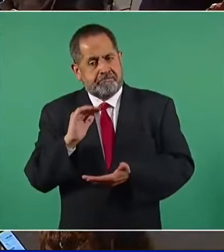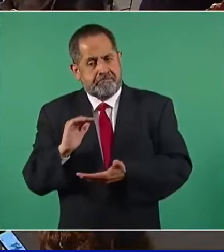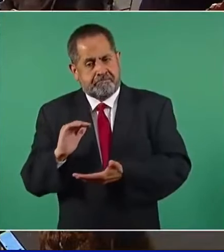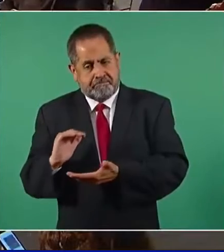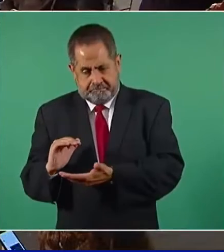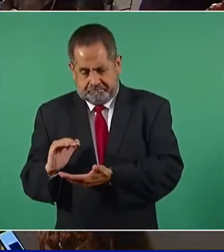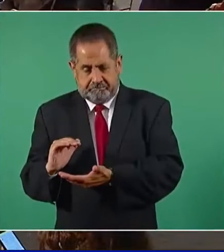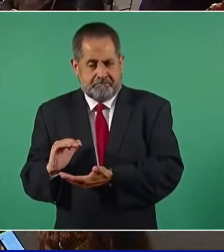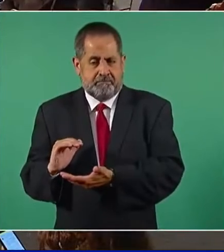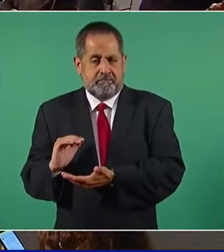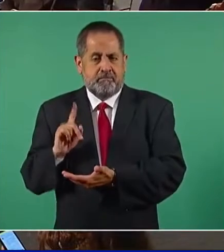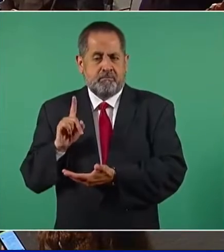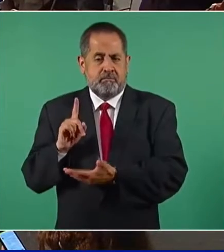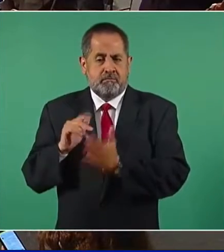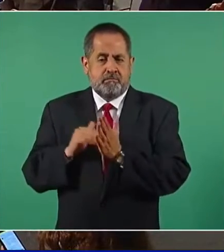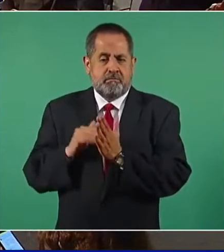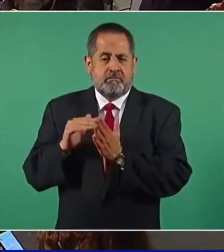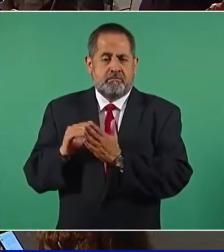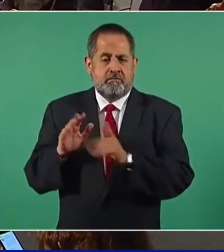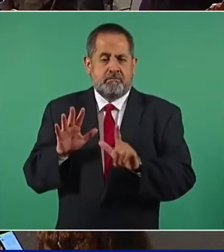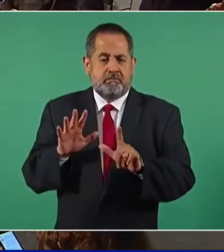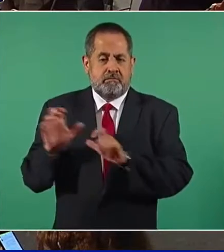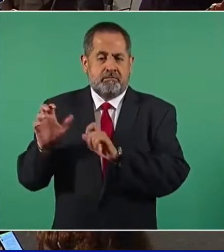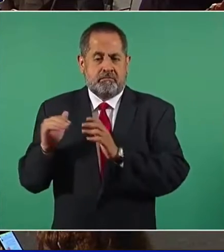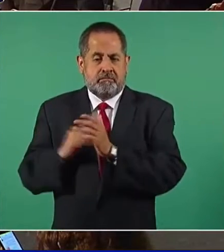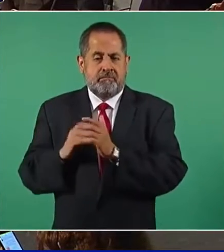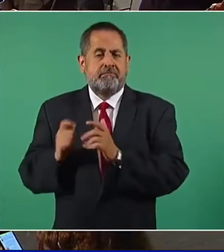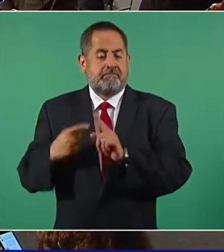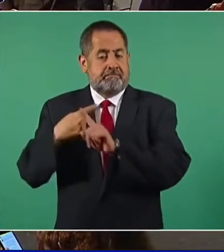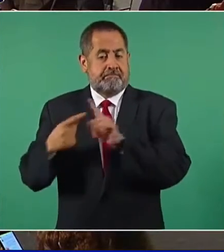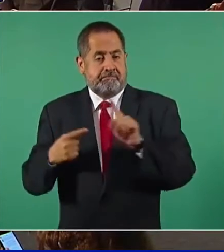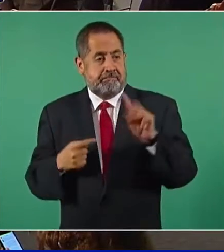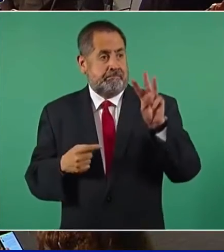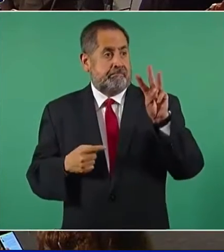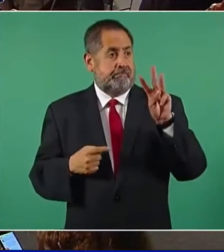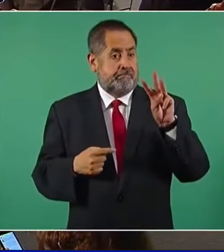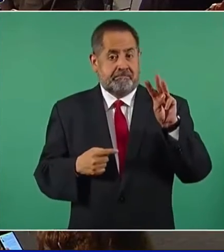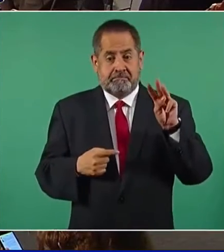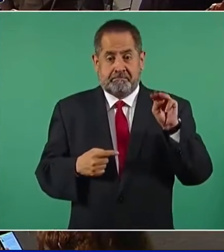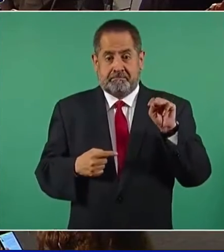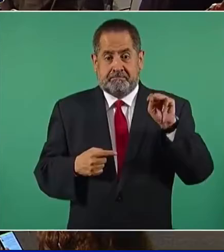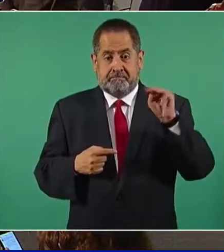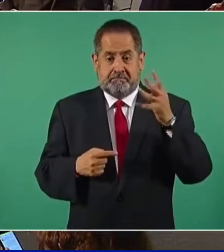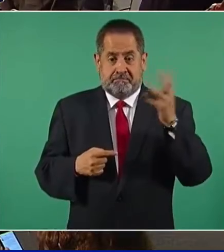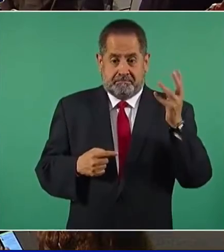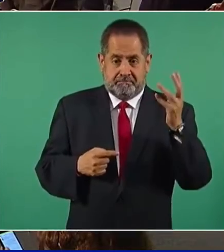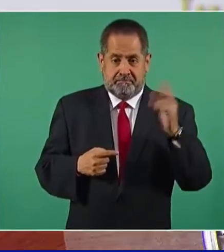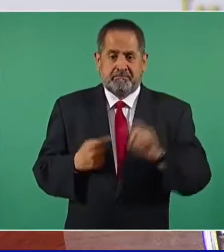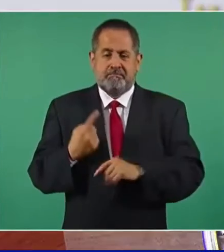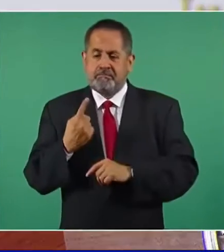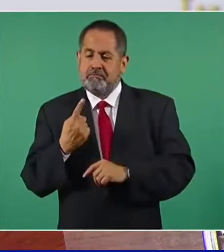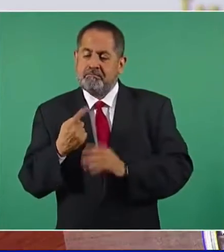millón setecientos mil, la mitad de la producción máxima.